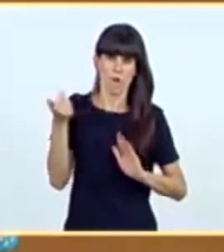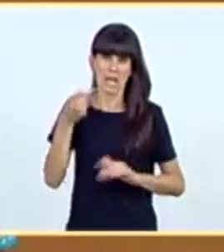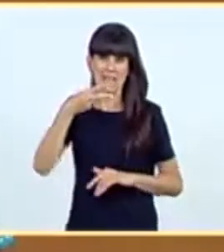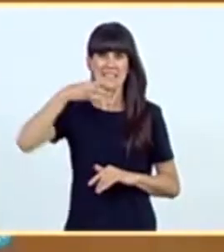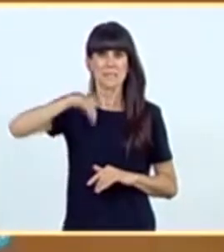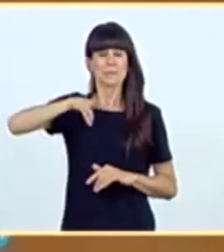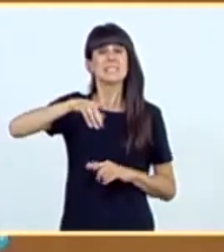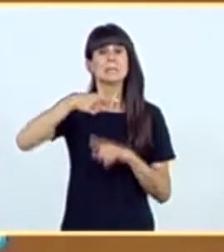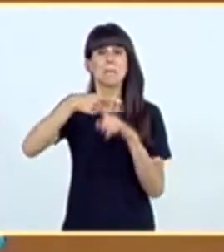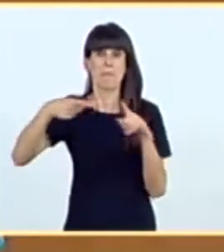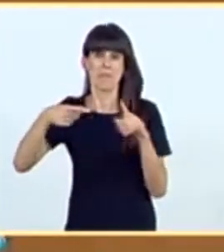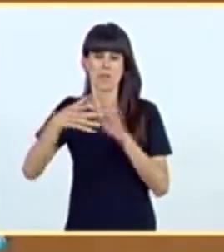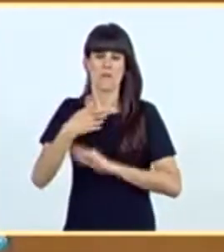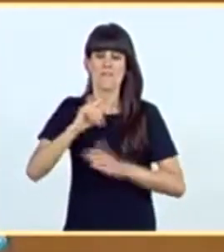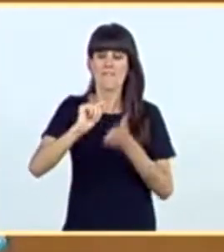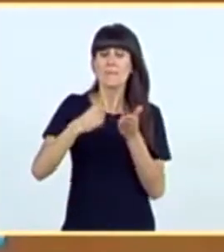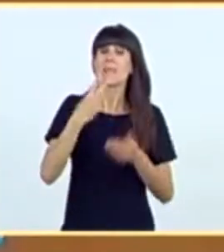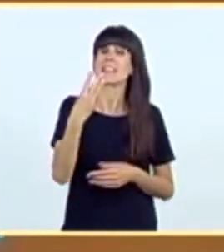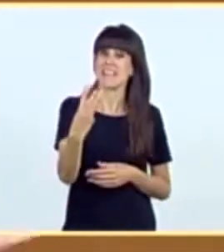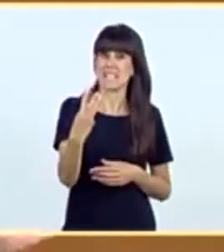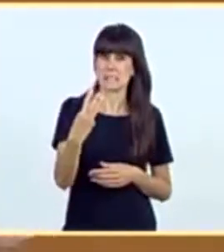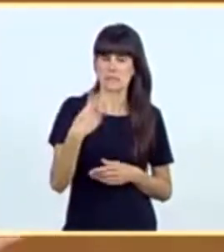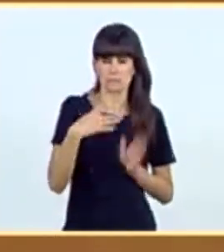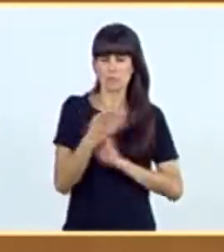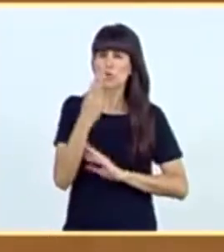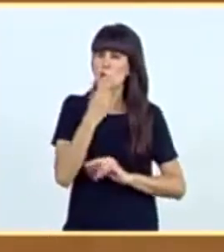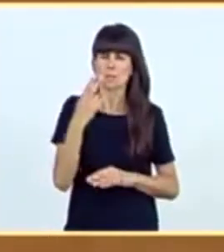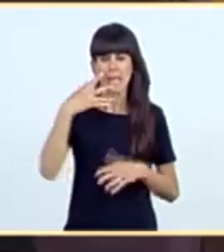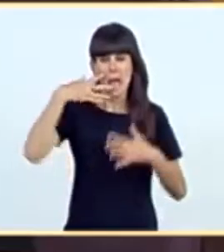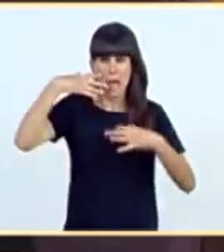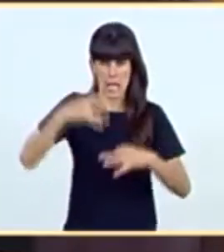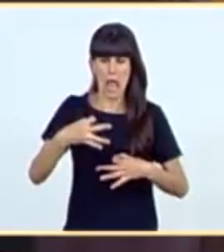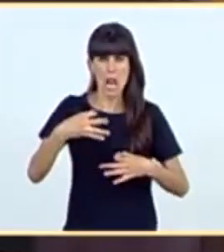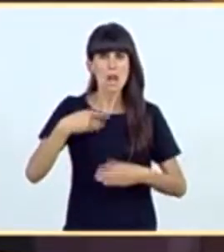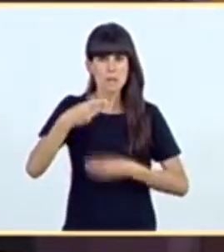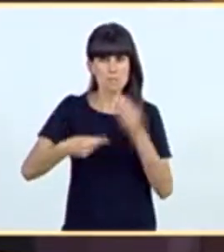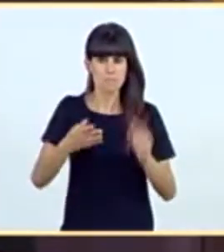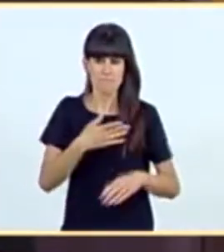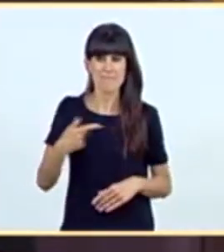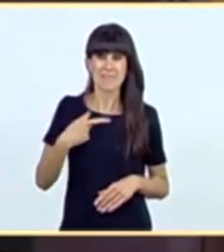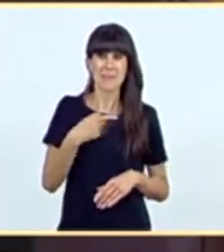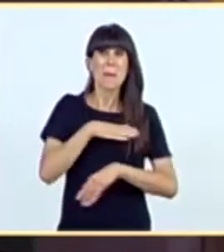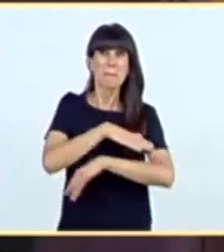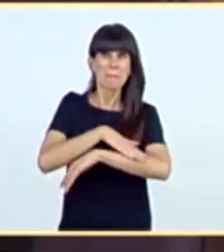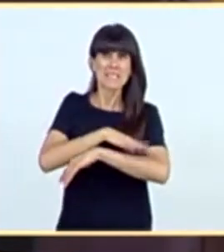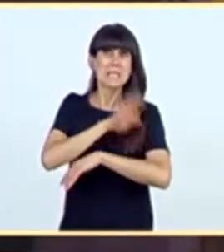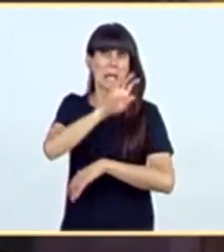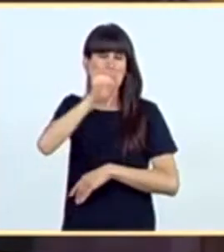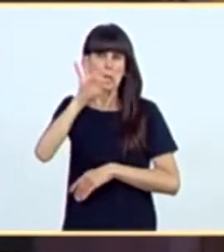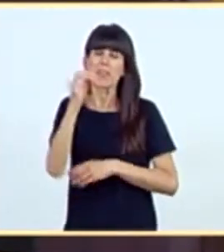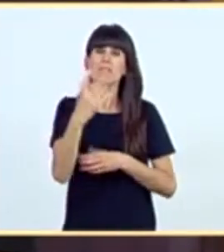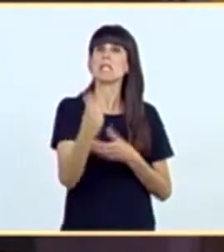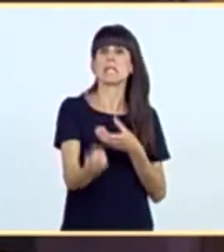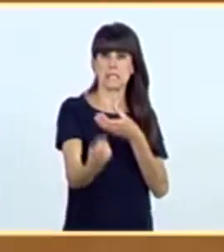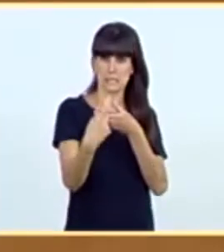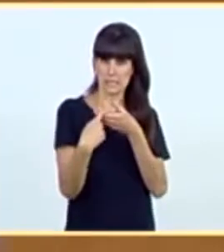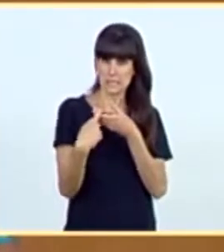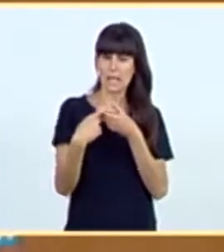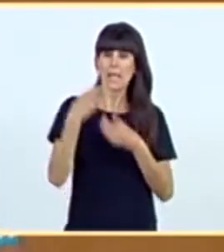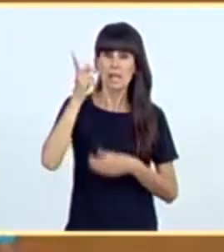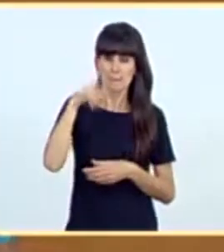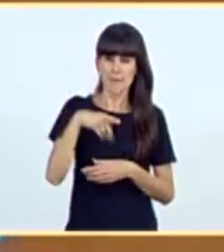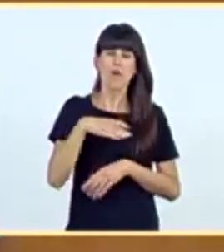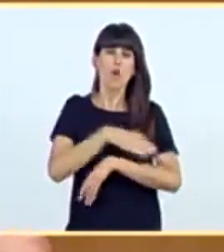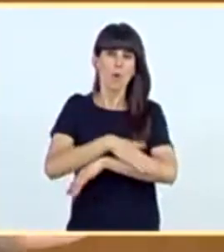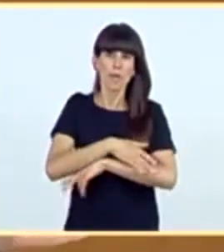firmado tres. Hay un compromiso real de hacerlo. Es verdad que tendrán que intervenir distintos ministerios sustantivos con el propio Gobierno del